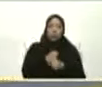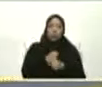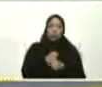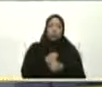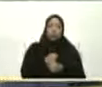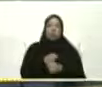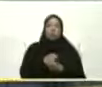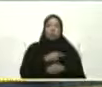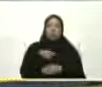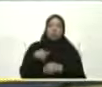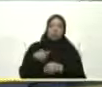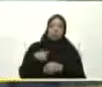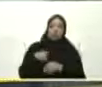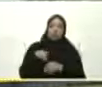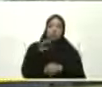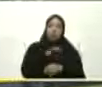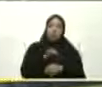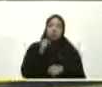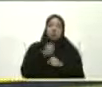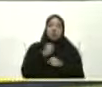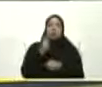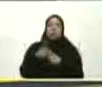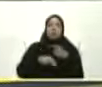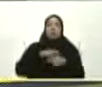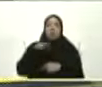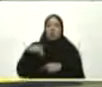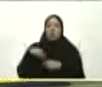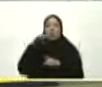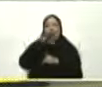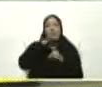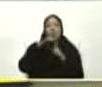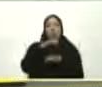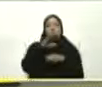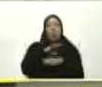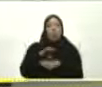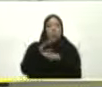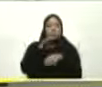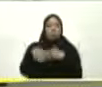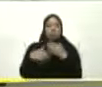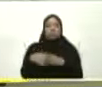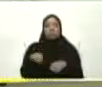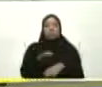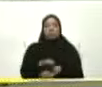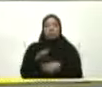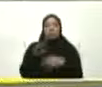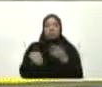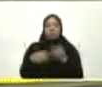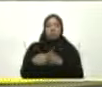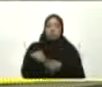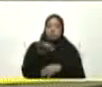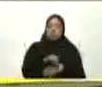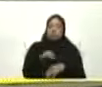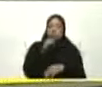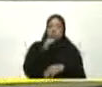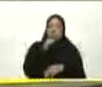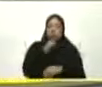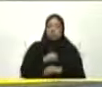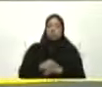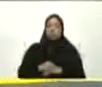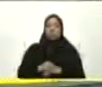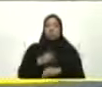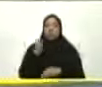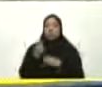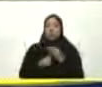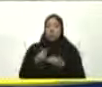trata De recuperar Se trata de construir También una nueva cultura Del mantenimiento Del cuidado De las cosas El que cuida El que